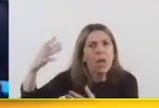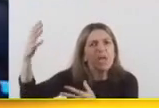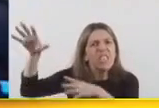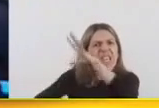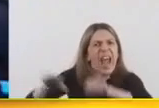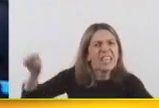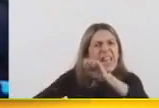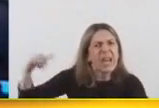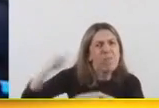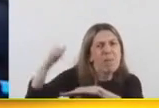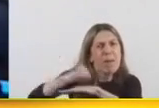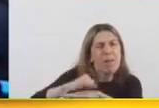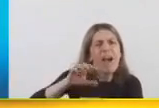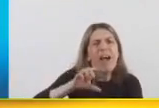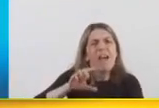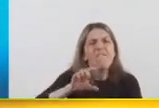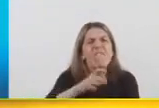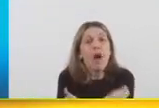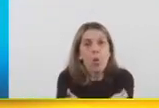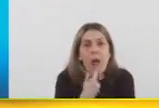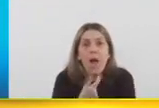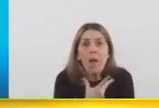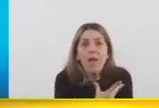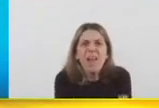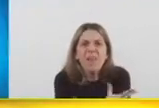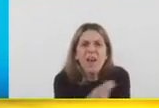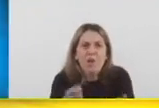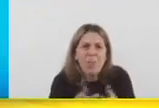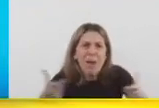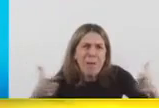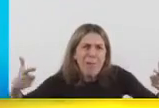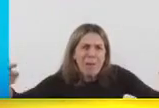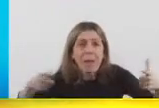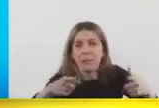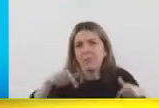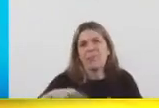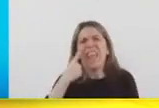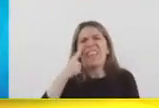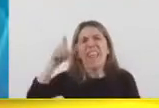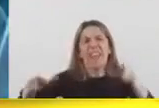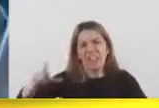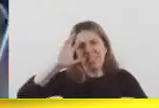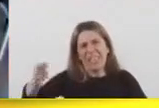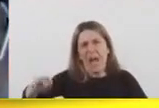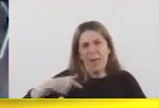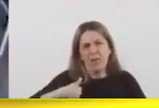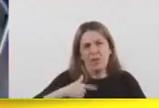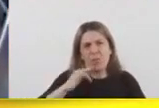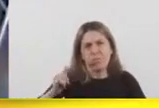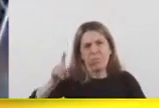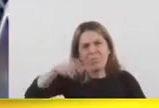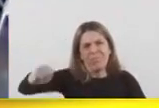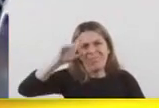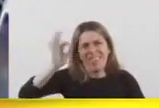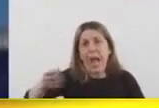en más número. Y fuimos vacunando cada vez más gente y con más velocidad. Acá hay intendentes que saben perfectamente bien de lo que hablo, porque en todas